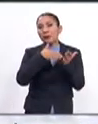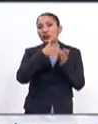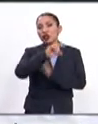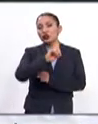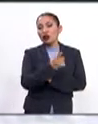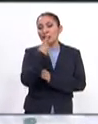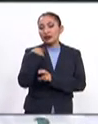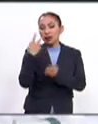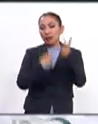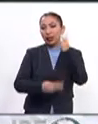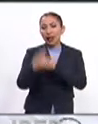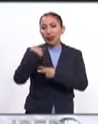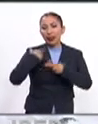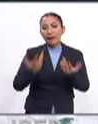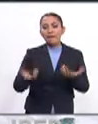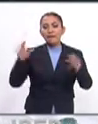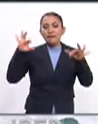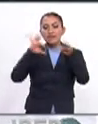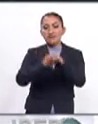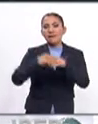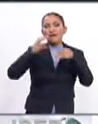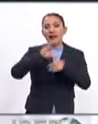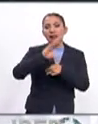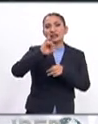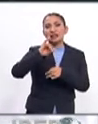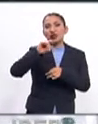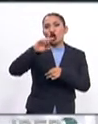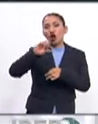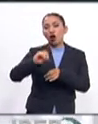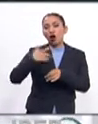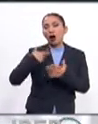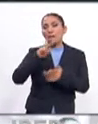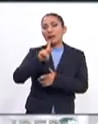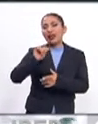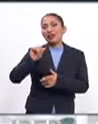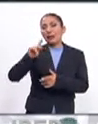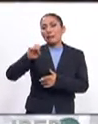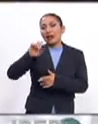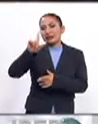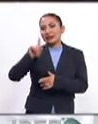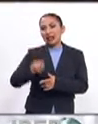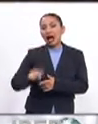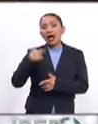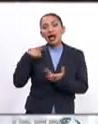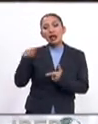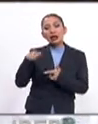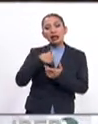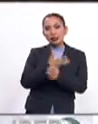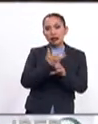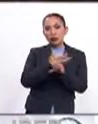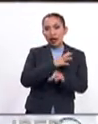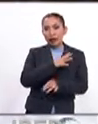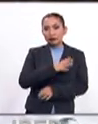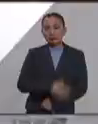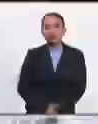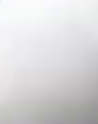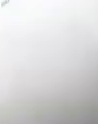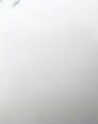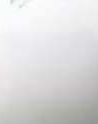millones de dólares provenientes de la filial CITGO perteneciente a PDVSA y que se encuentra en los Estados Unidos.